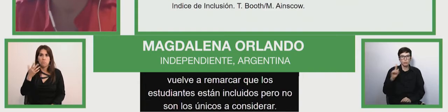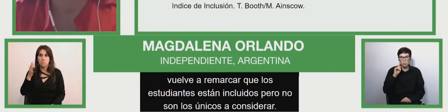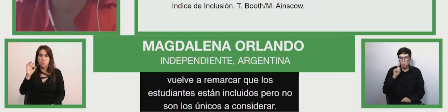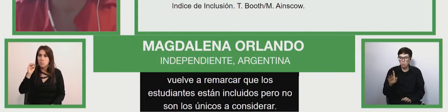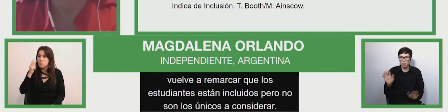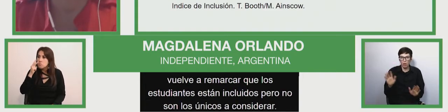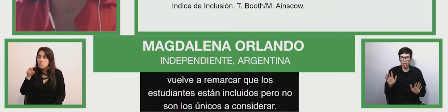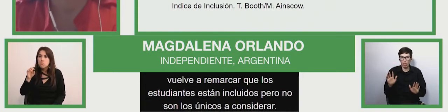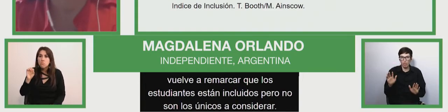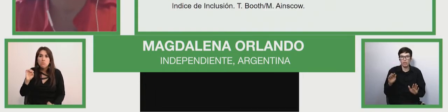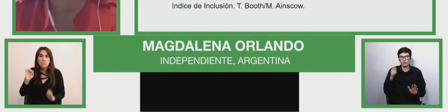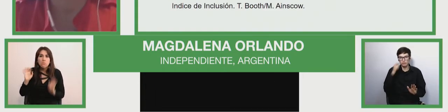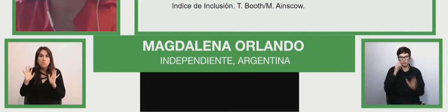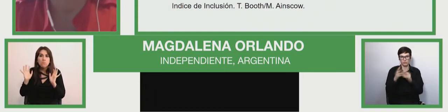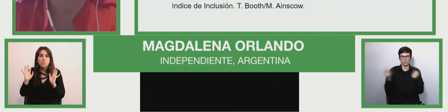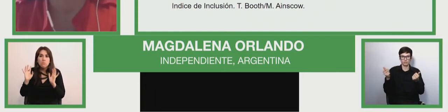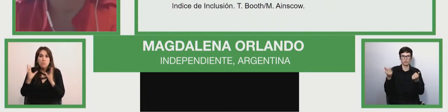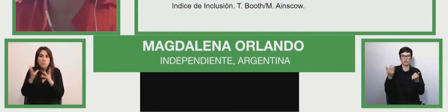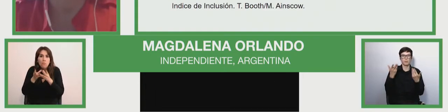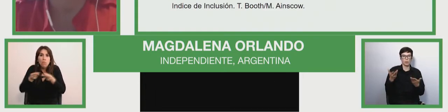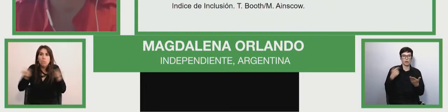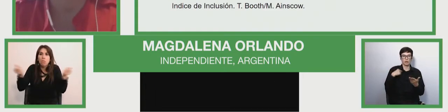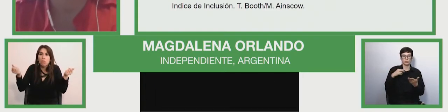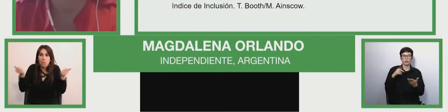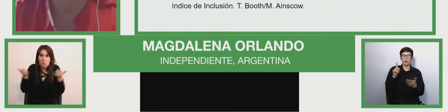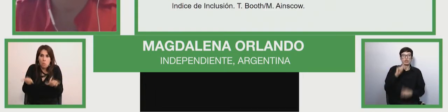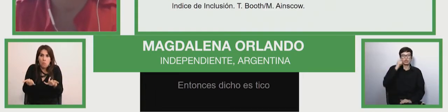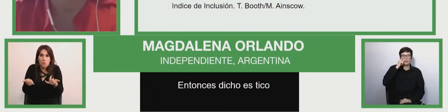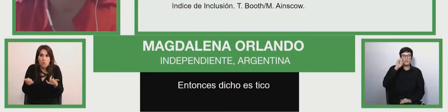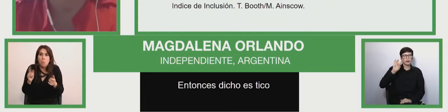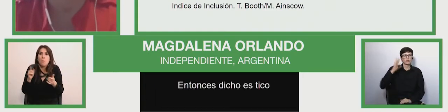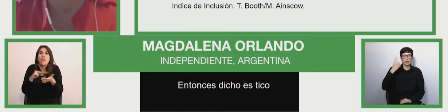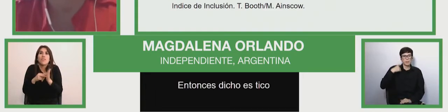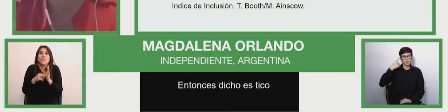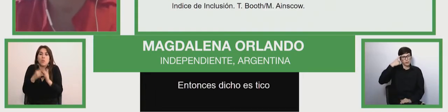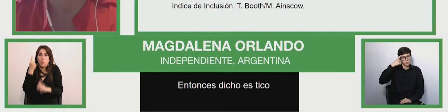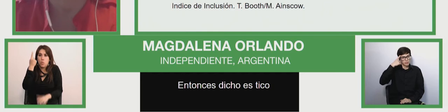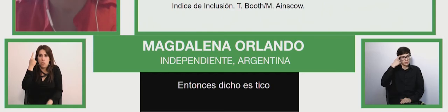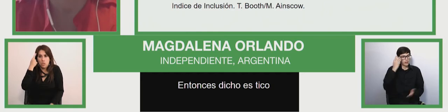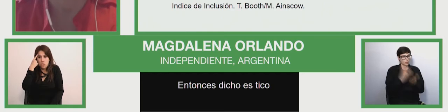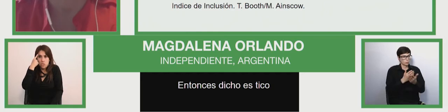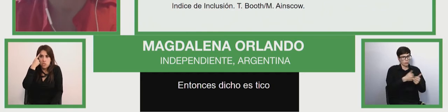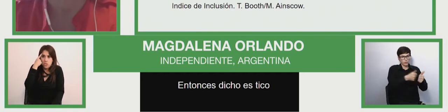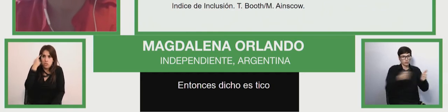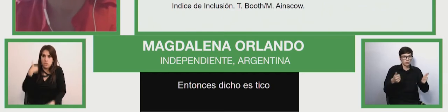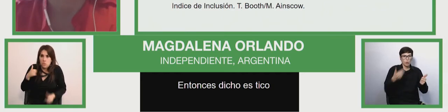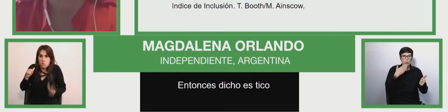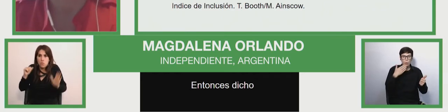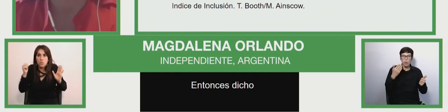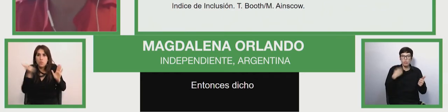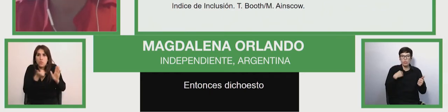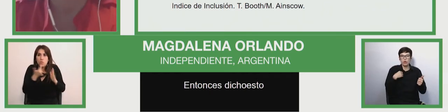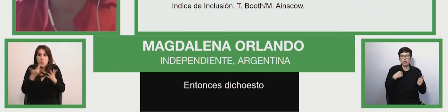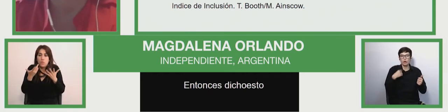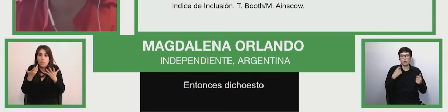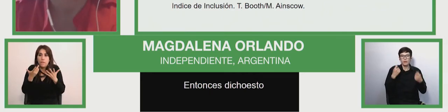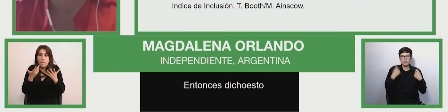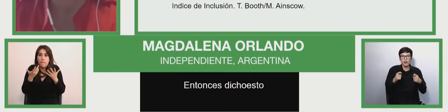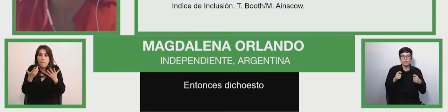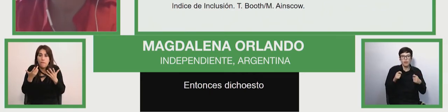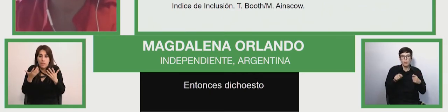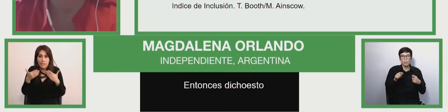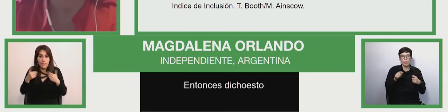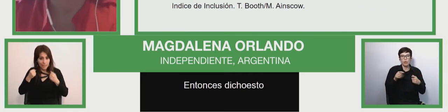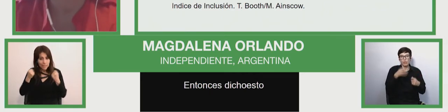prácticas exceden al alumnado por un lado, es decir, no se trata solamente de pensar en los estudiantes cuando hablamos de un sistema de educación inclusiva,